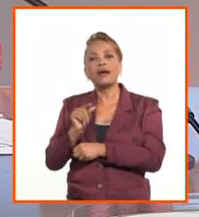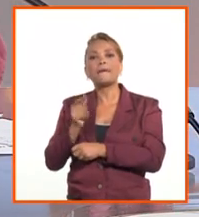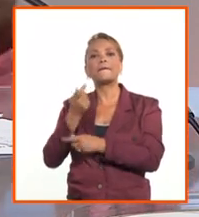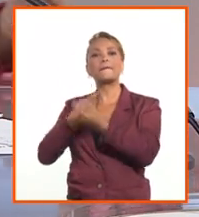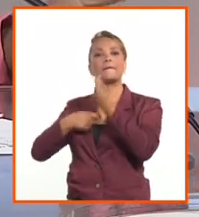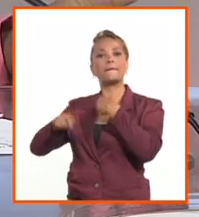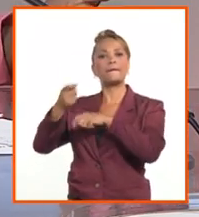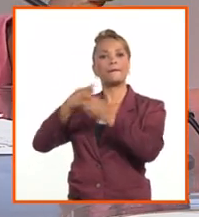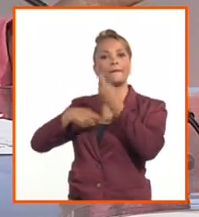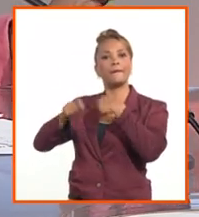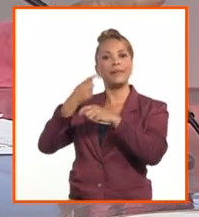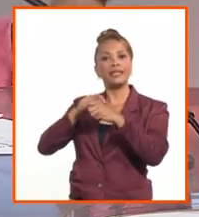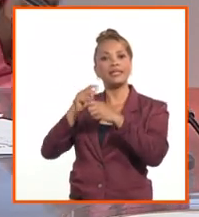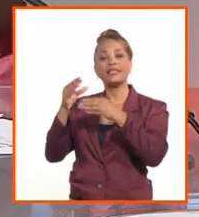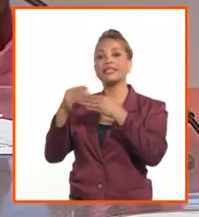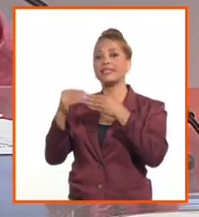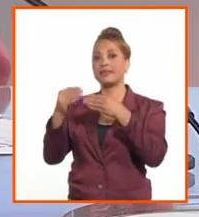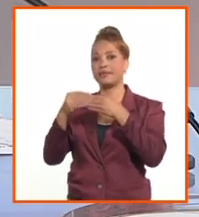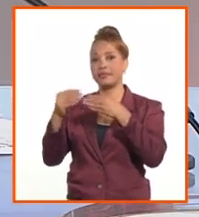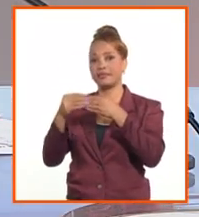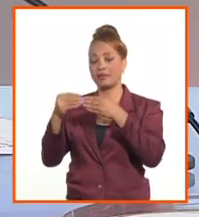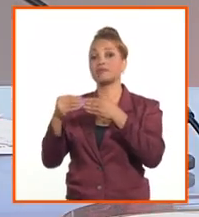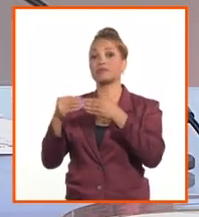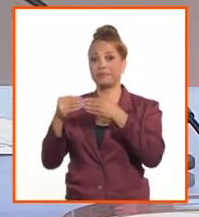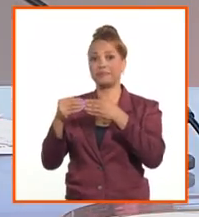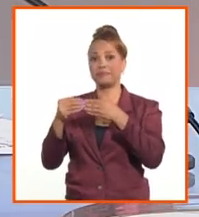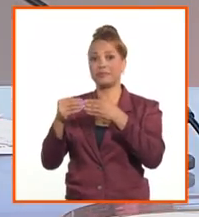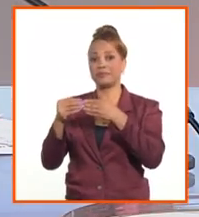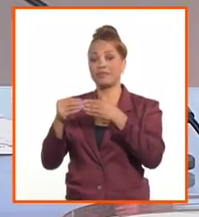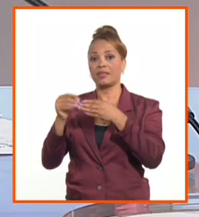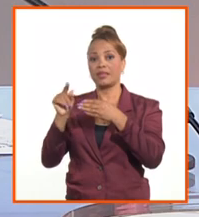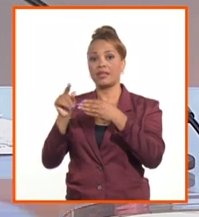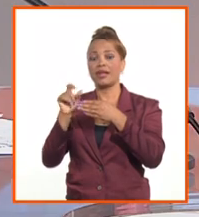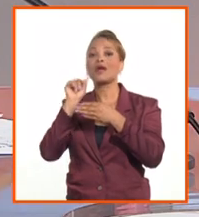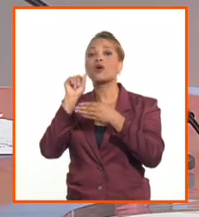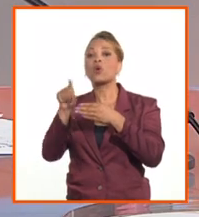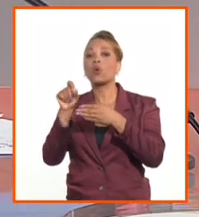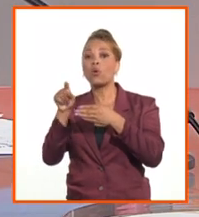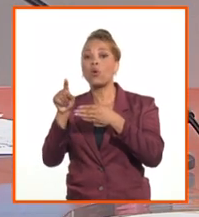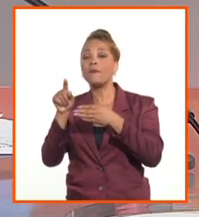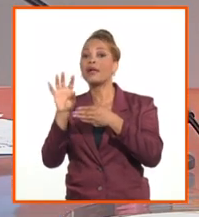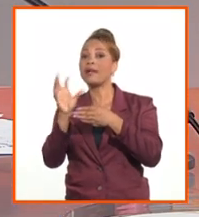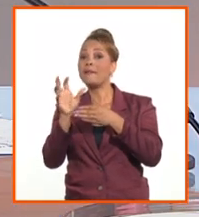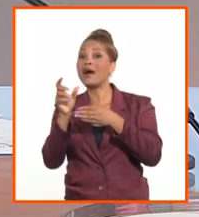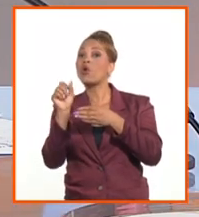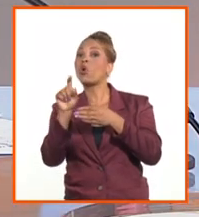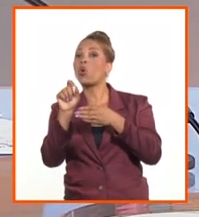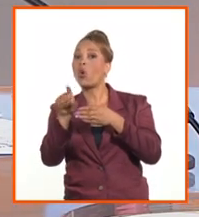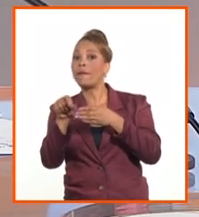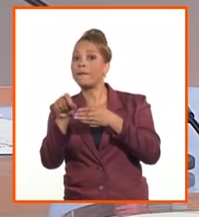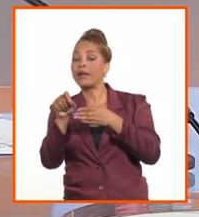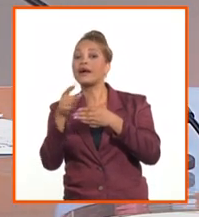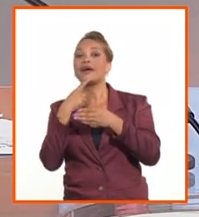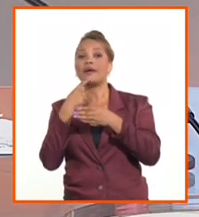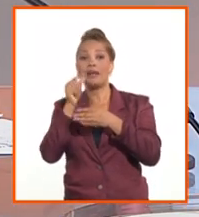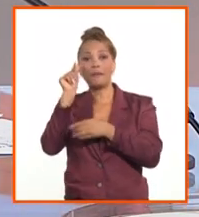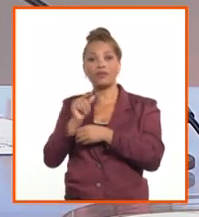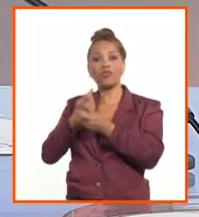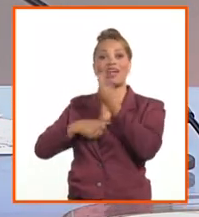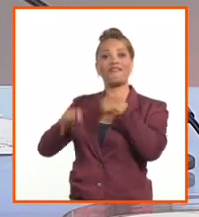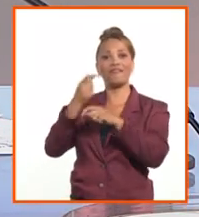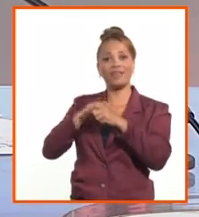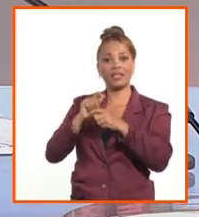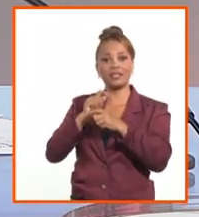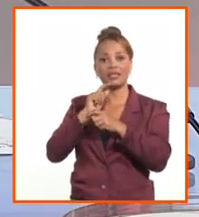recordar que ellos venden, los bancos y las instituciones financieras compran. Van a poderlo hacer a través, por ejemplo, de